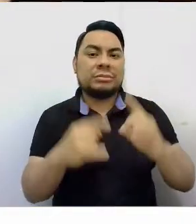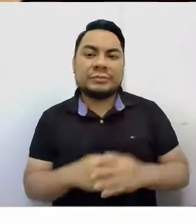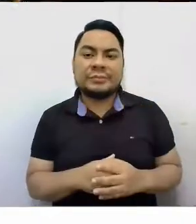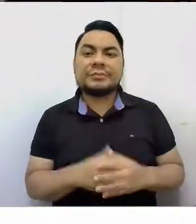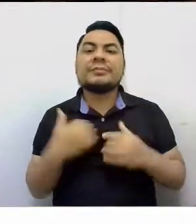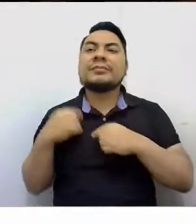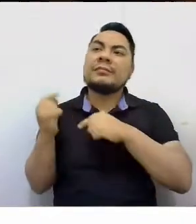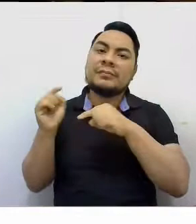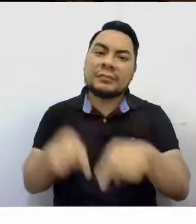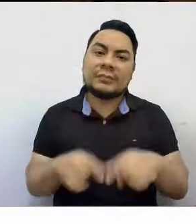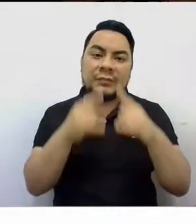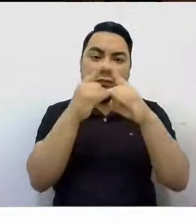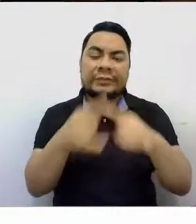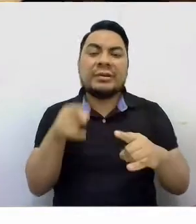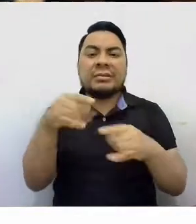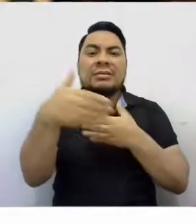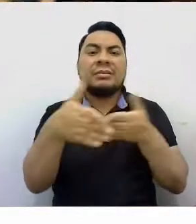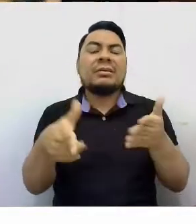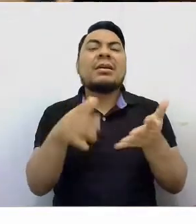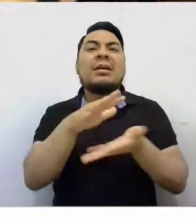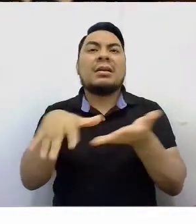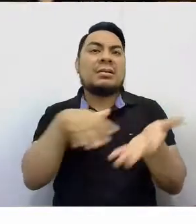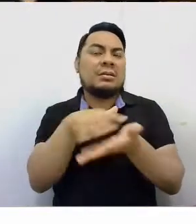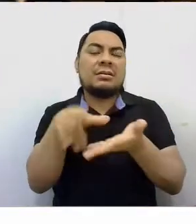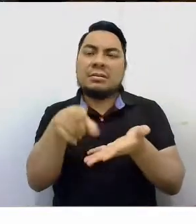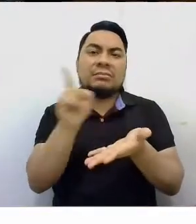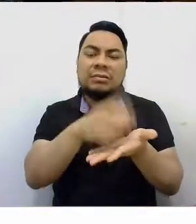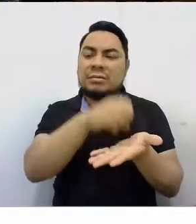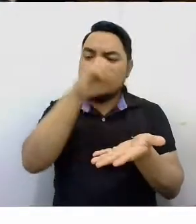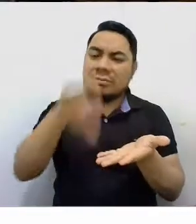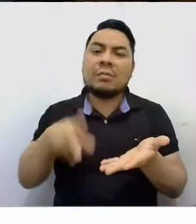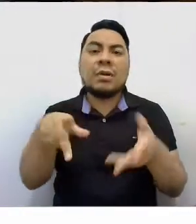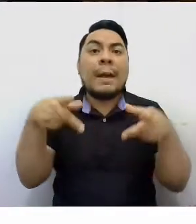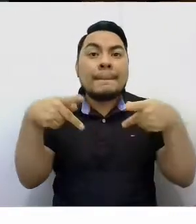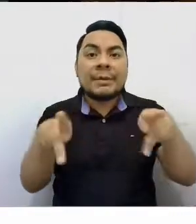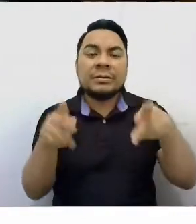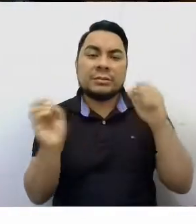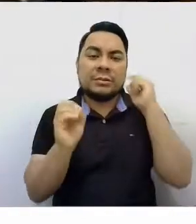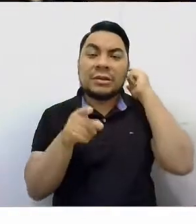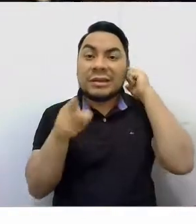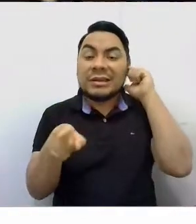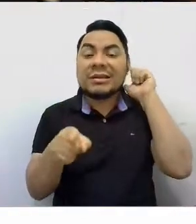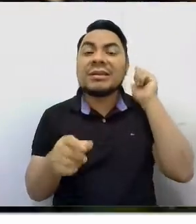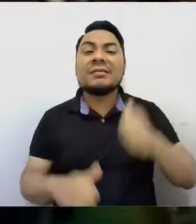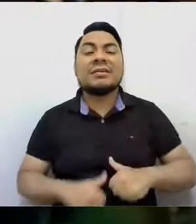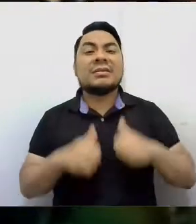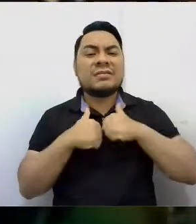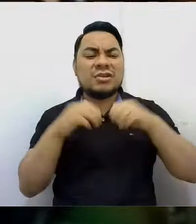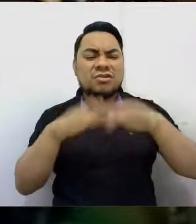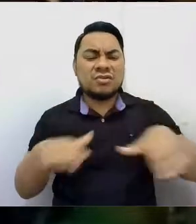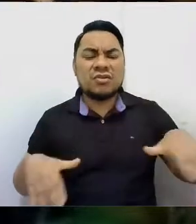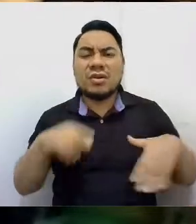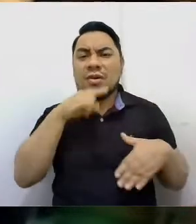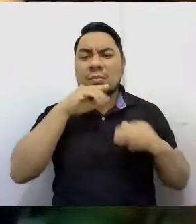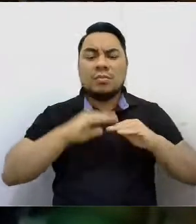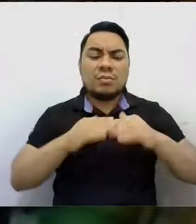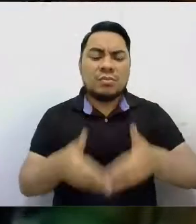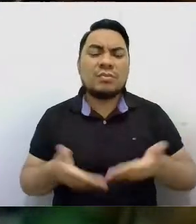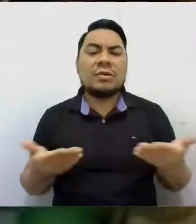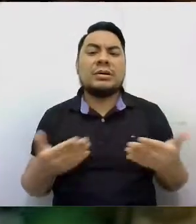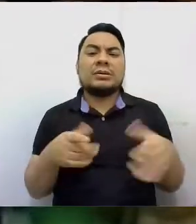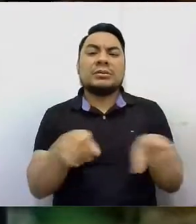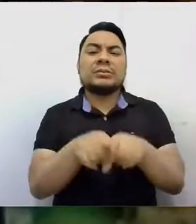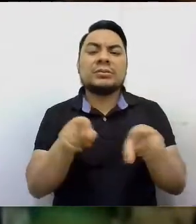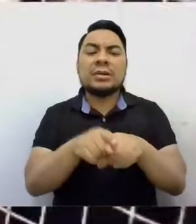hay comercio informal y donde están viviendo niños, mujeres embarazadas y sobre todo ancianos,